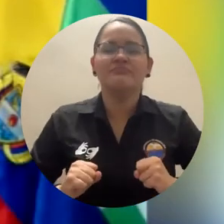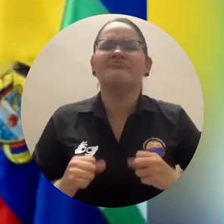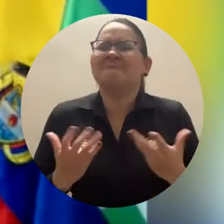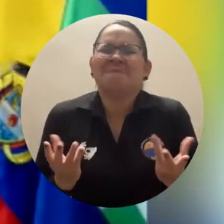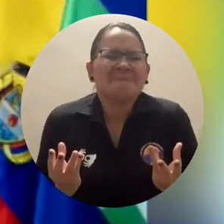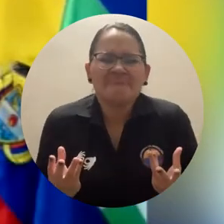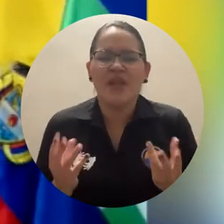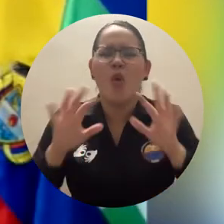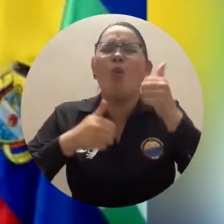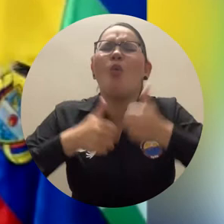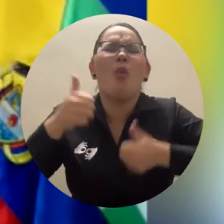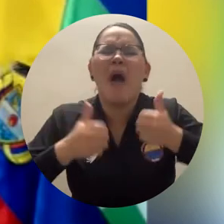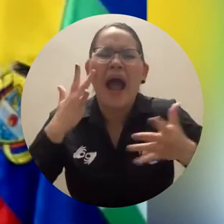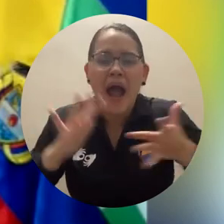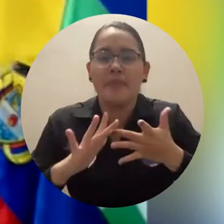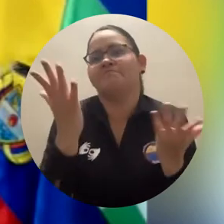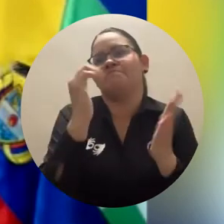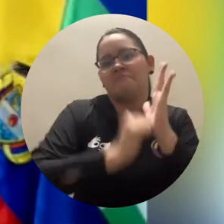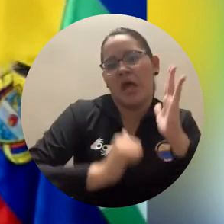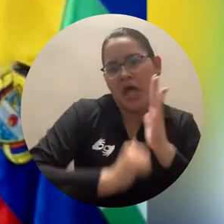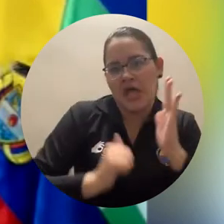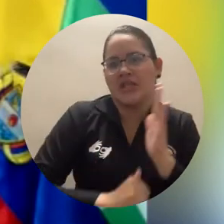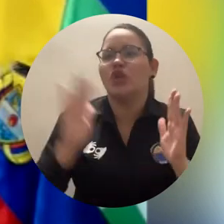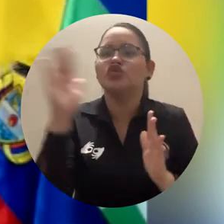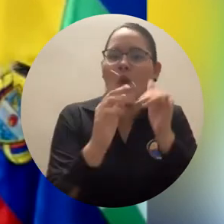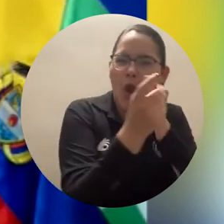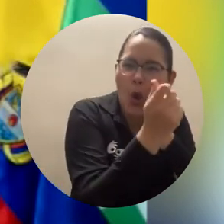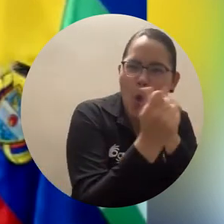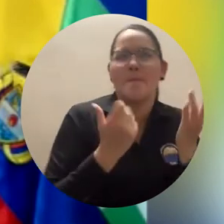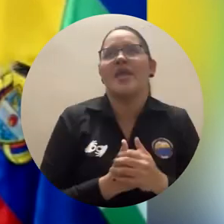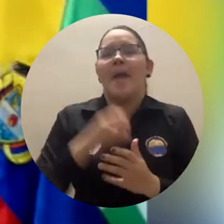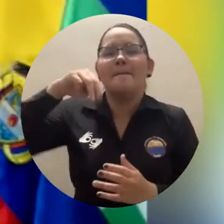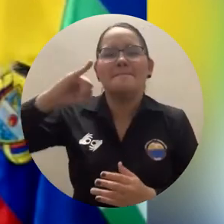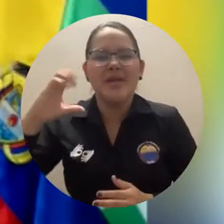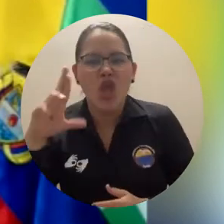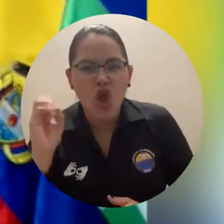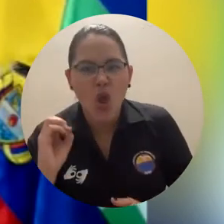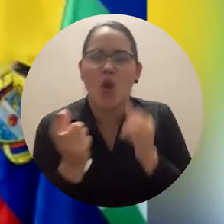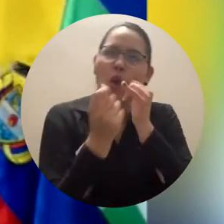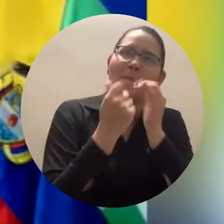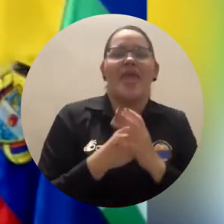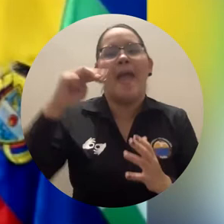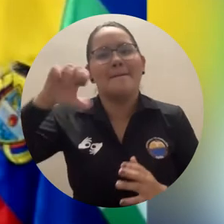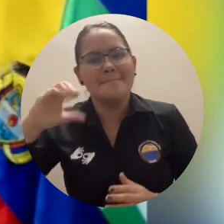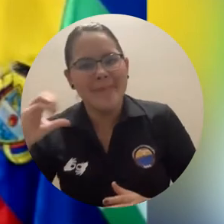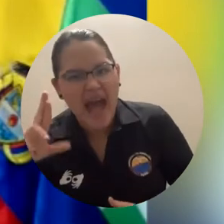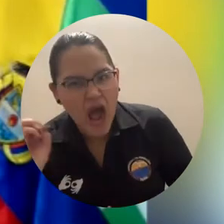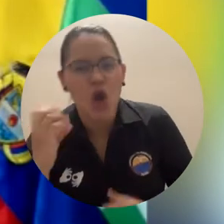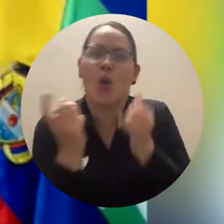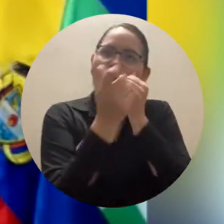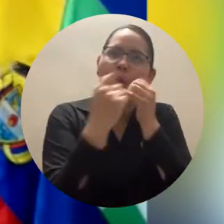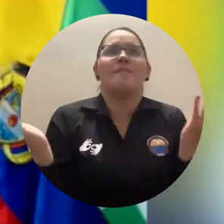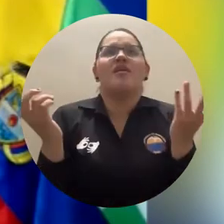bases de la carrera de economía, como son la microeconomía, la macroeconomía, finanzas, estadísticas, econometría,